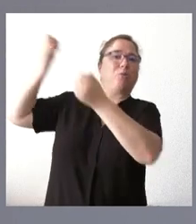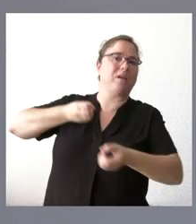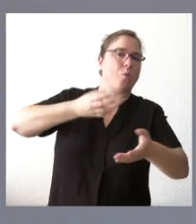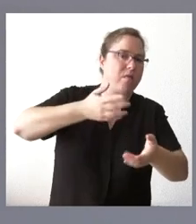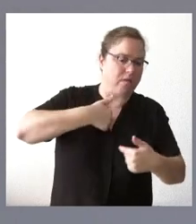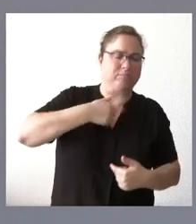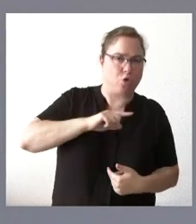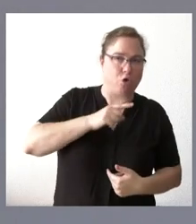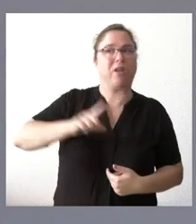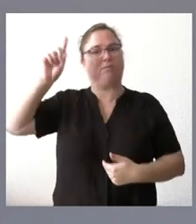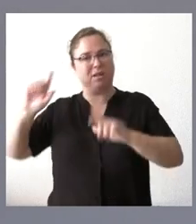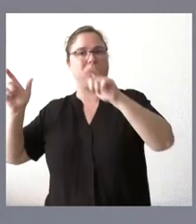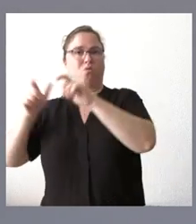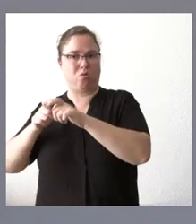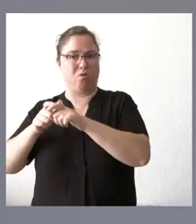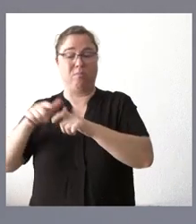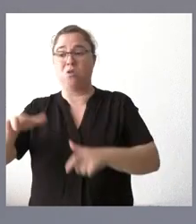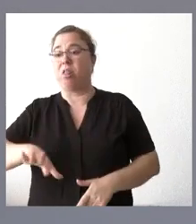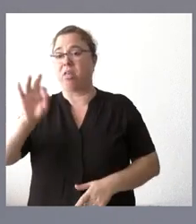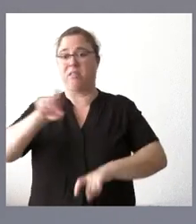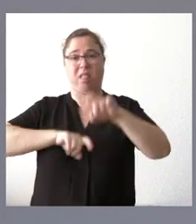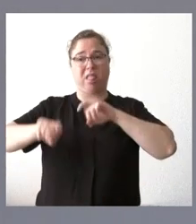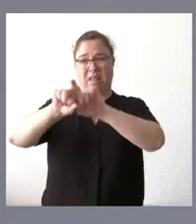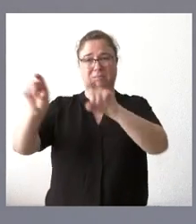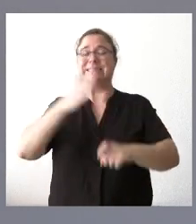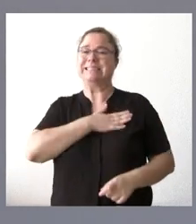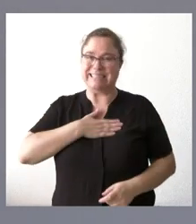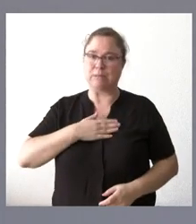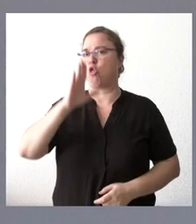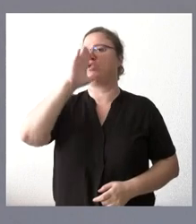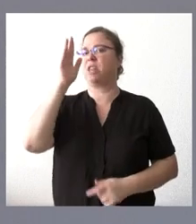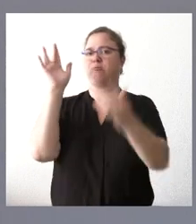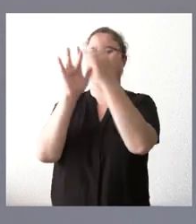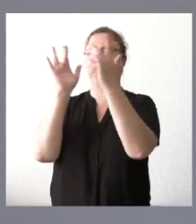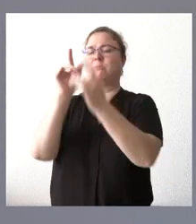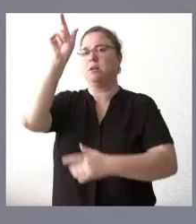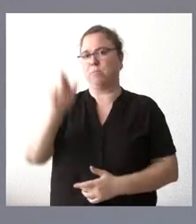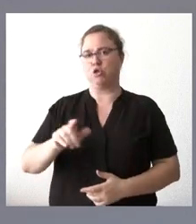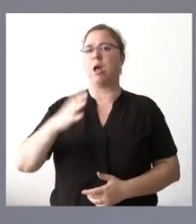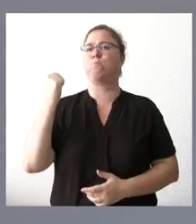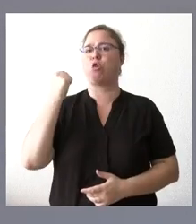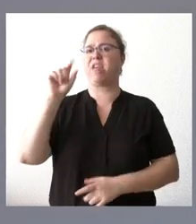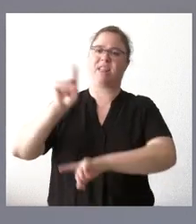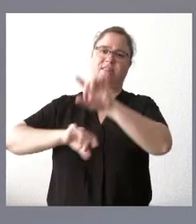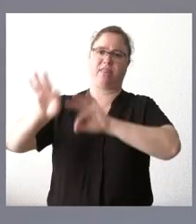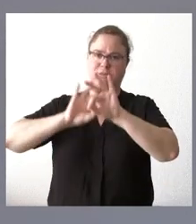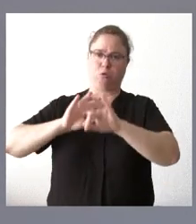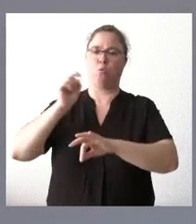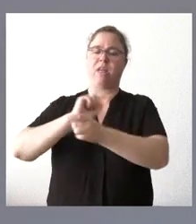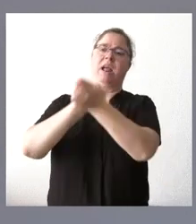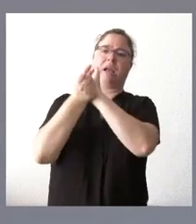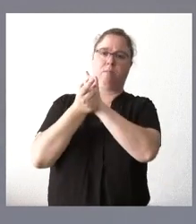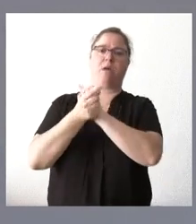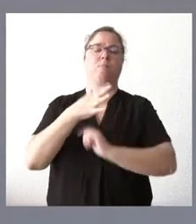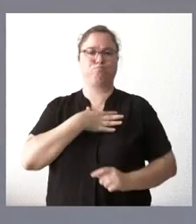pero que no tienen capacidad de revertir esa decisión. Queremos que la interlocución sea directa con personas que tienen capacidad de decisión y capacidad de revertir esa